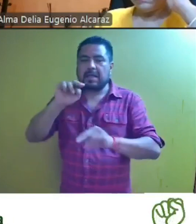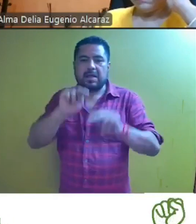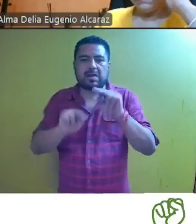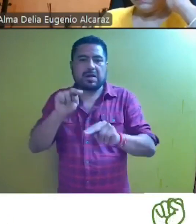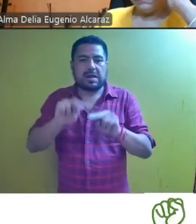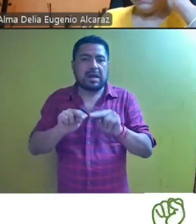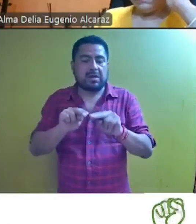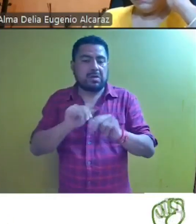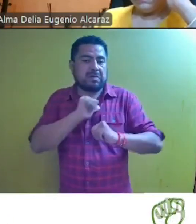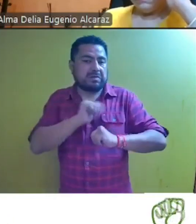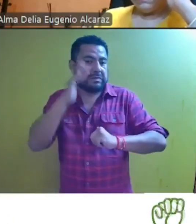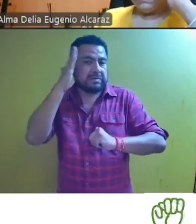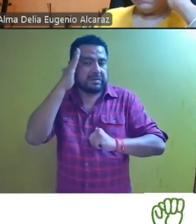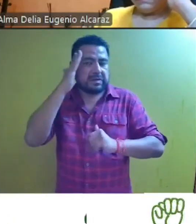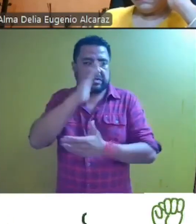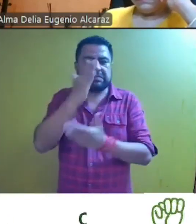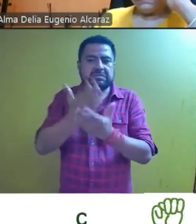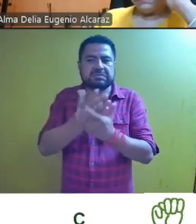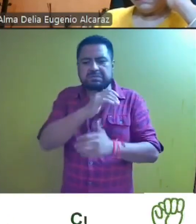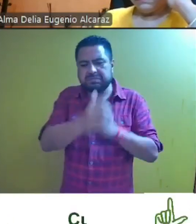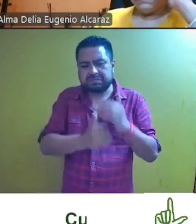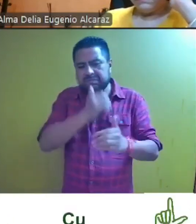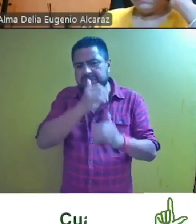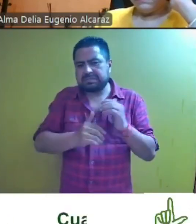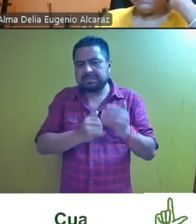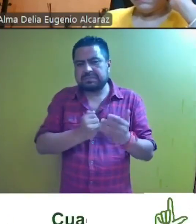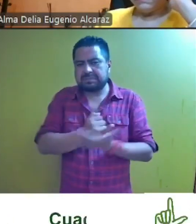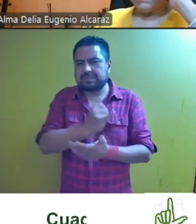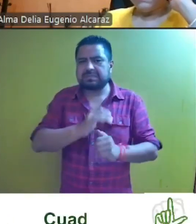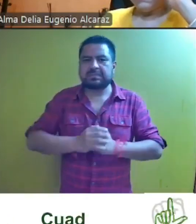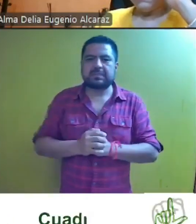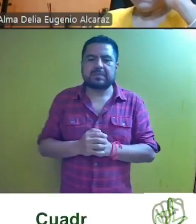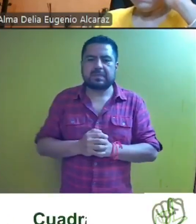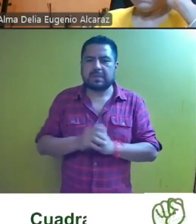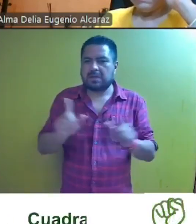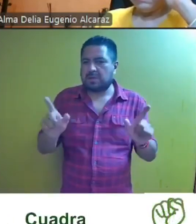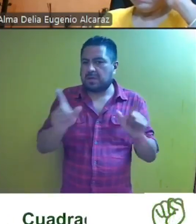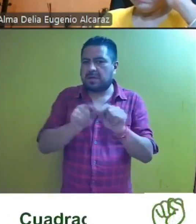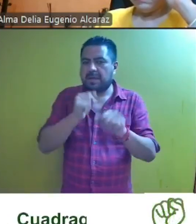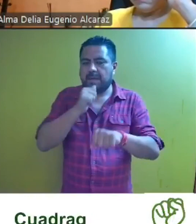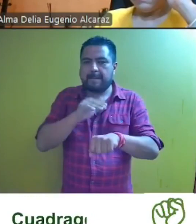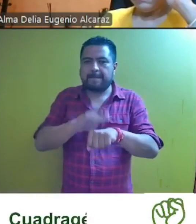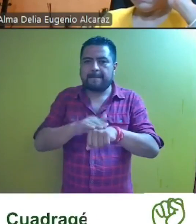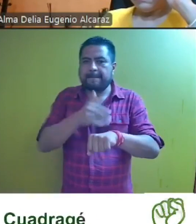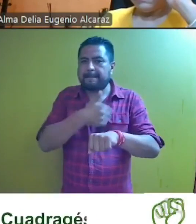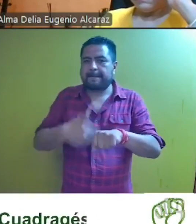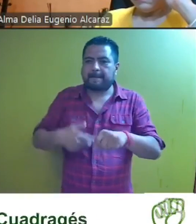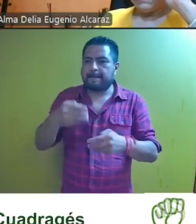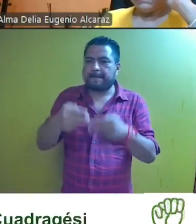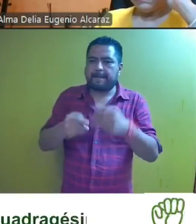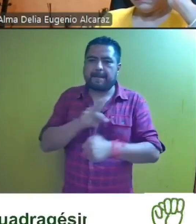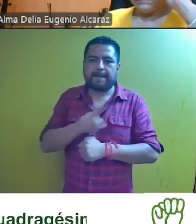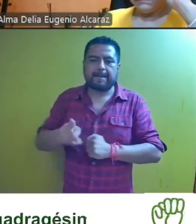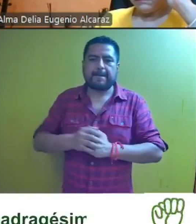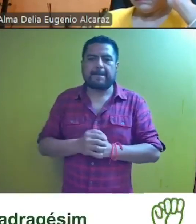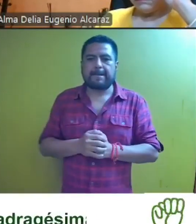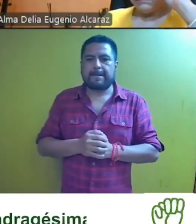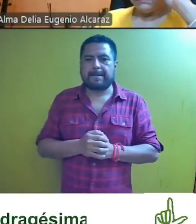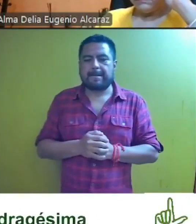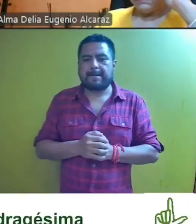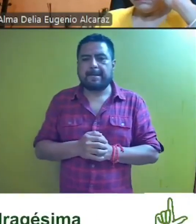ejecutoriado y el archivo del asunto como concluido es la cuenta magistrada presidenta magistradas magistrado